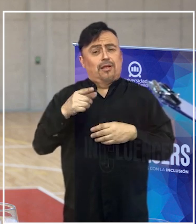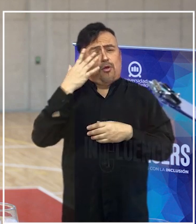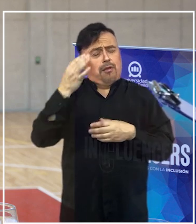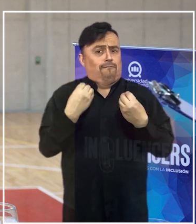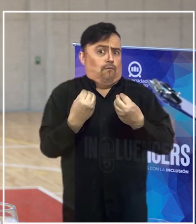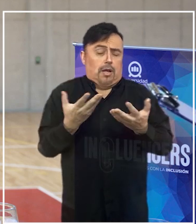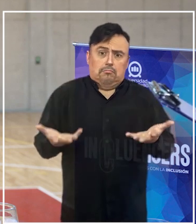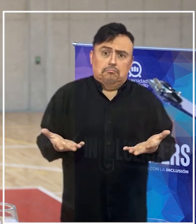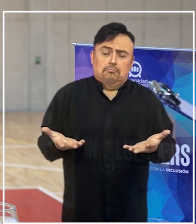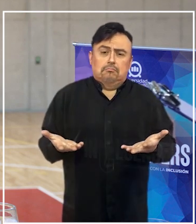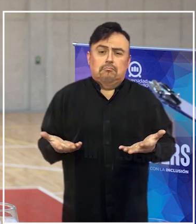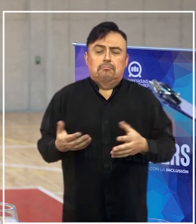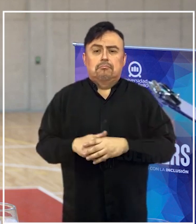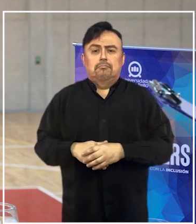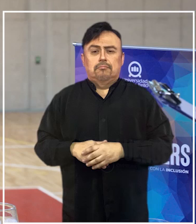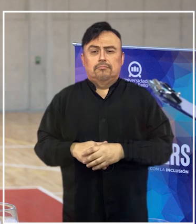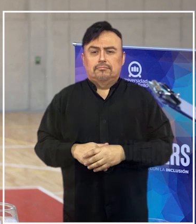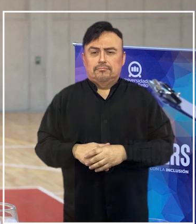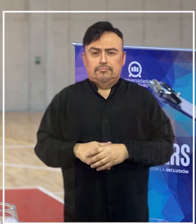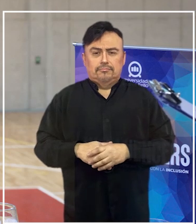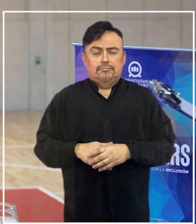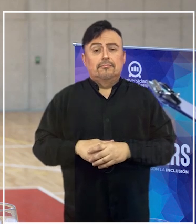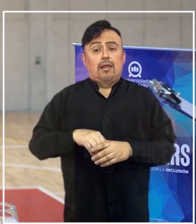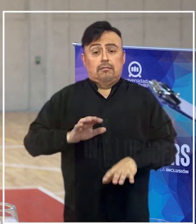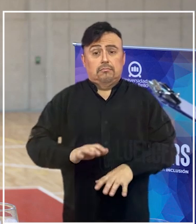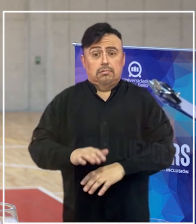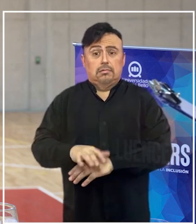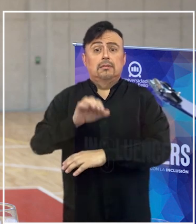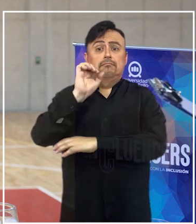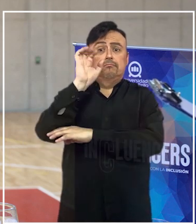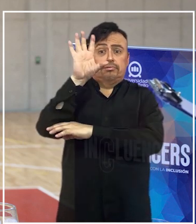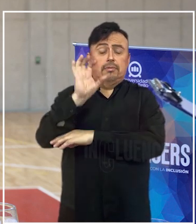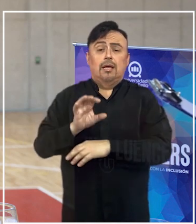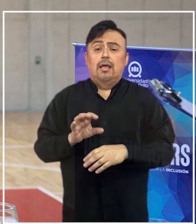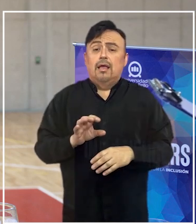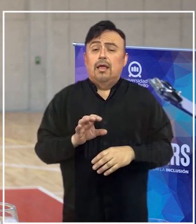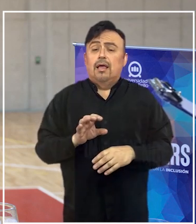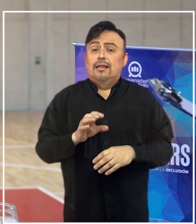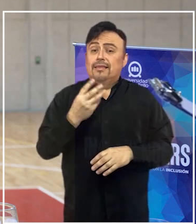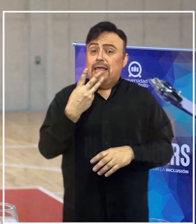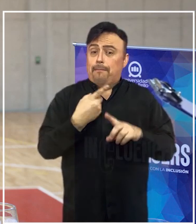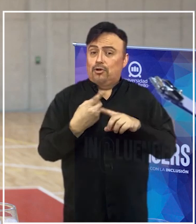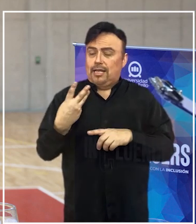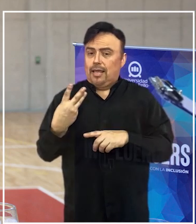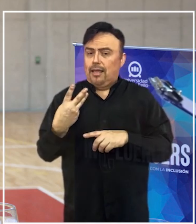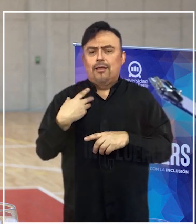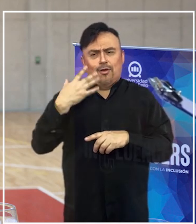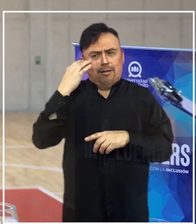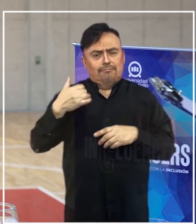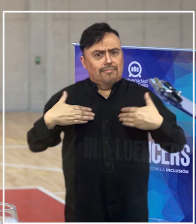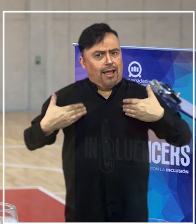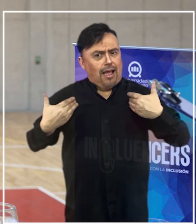fantástico también. El básquetbol 3x3 creo que motivó porque